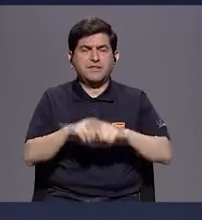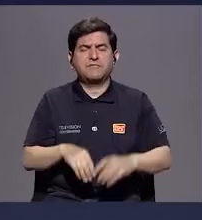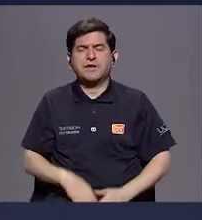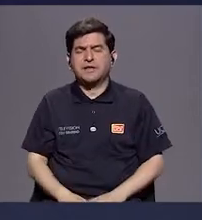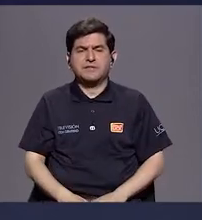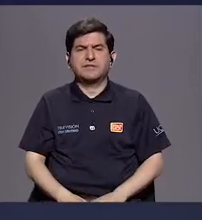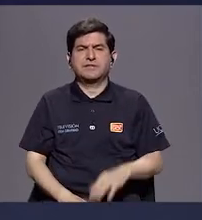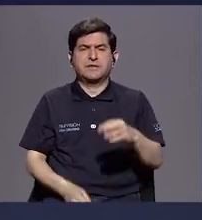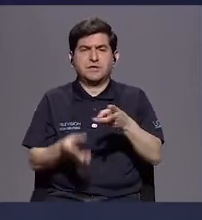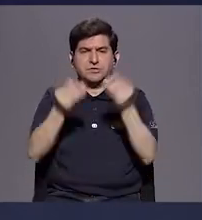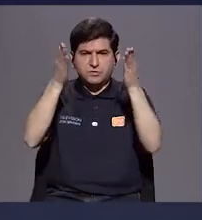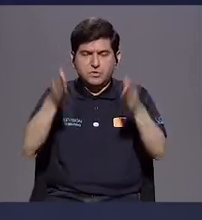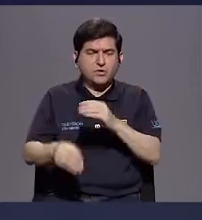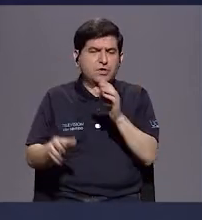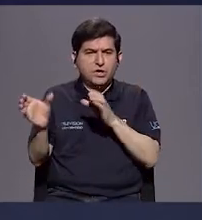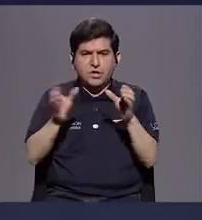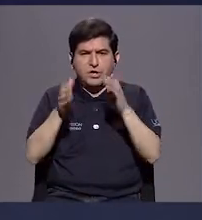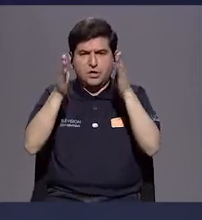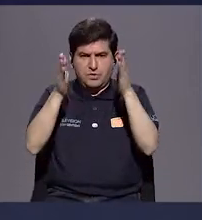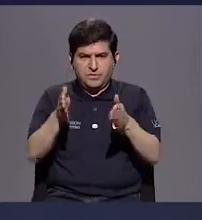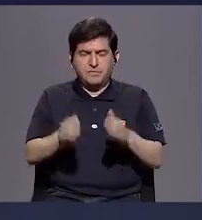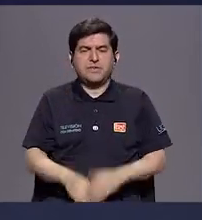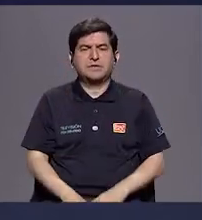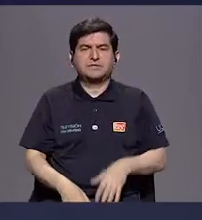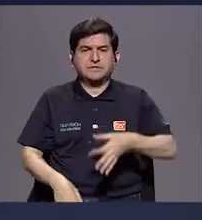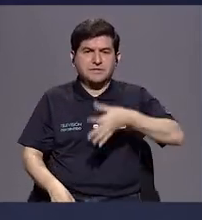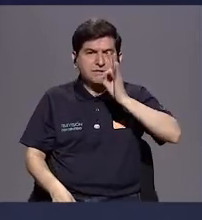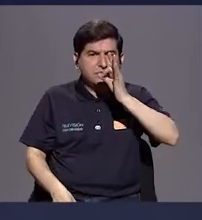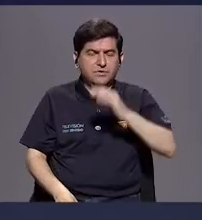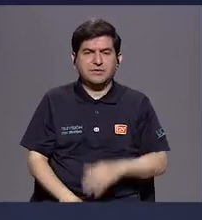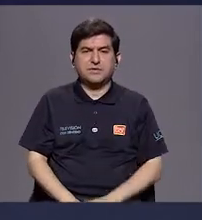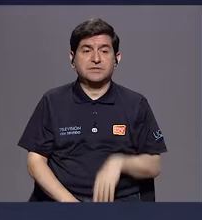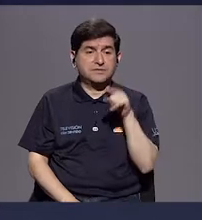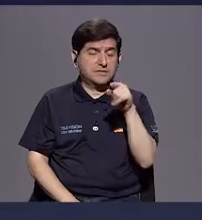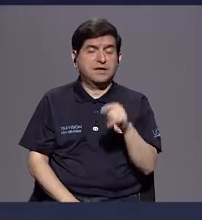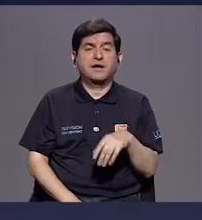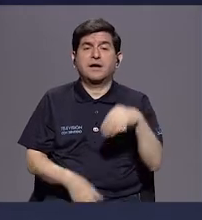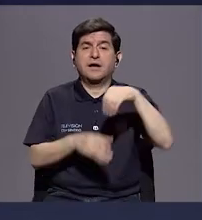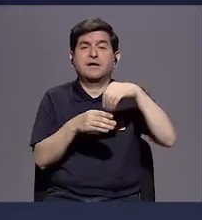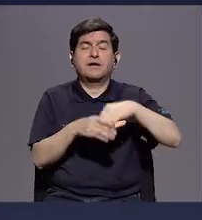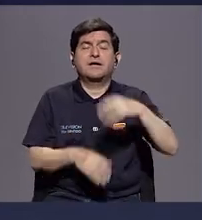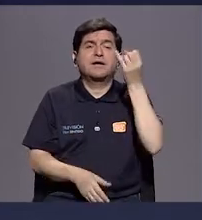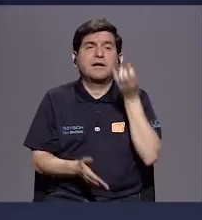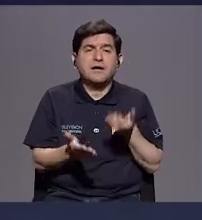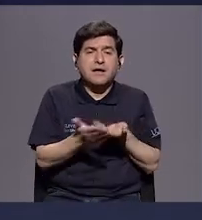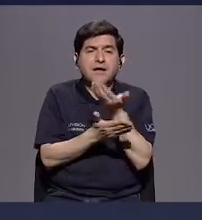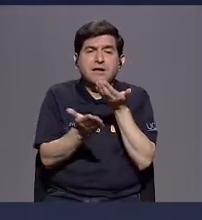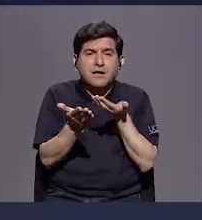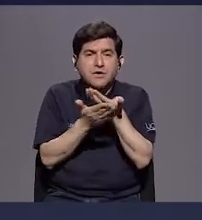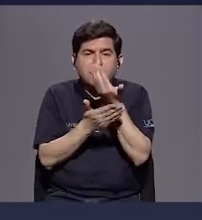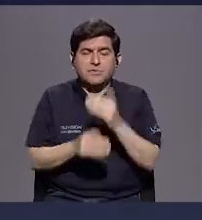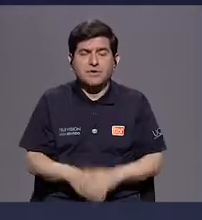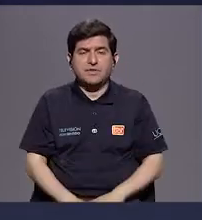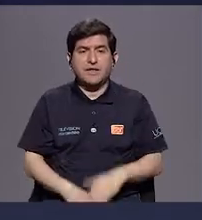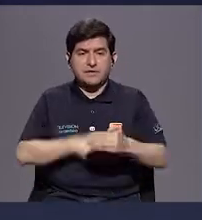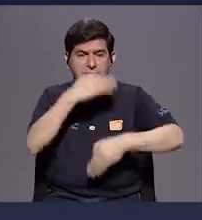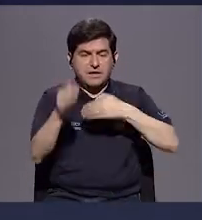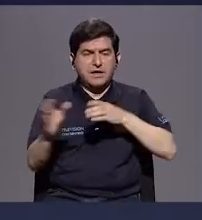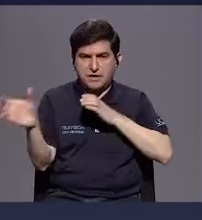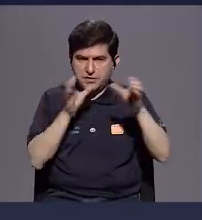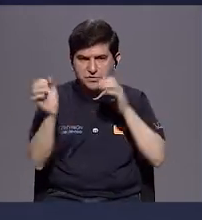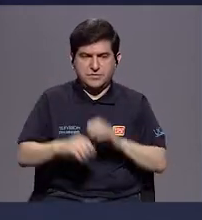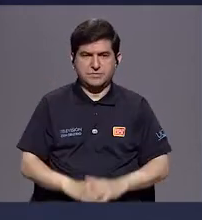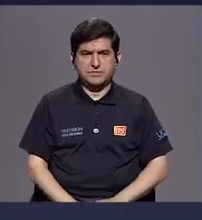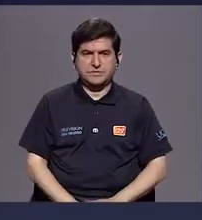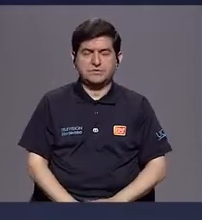a los productores y a los comercializadores de café, en donde lo que aporta es una innovación en el proceso de comercialización. Entonces